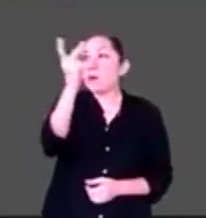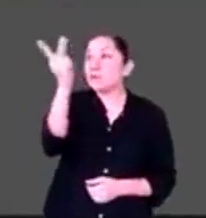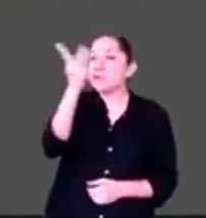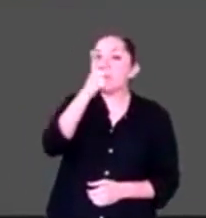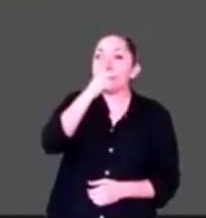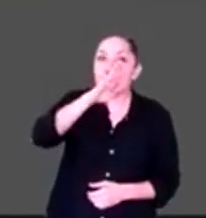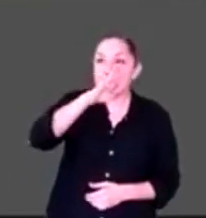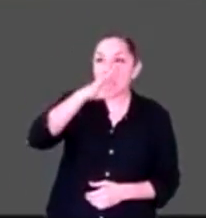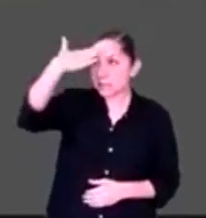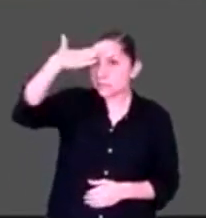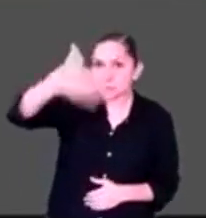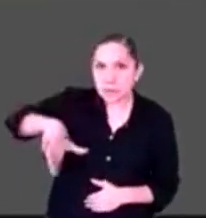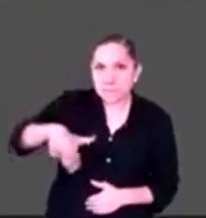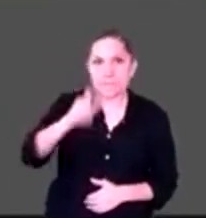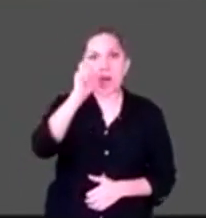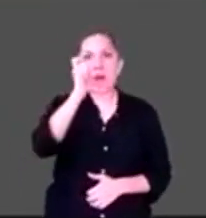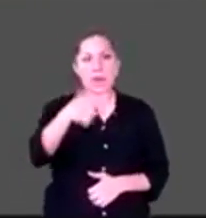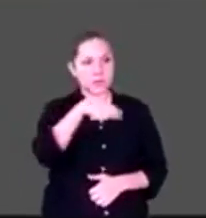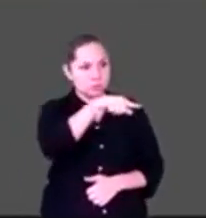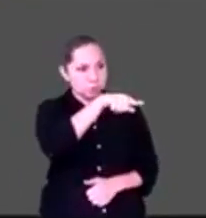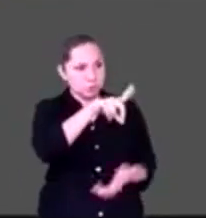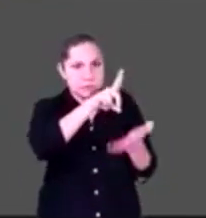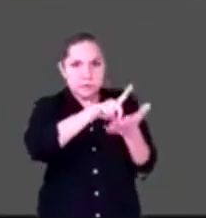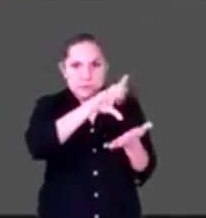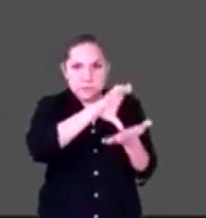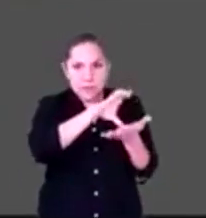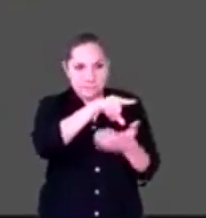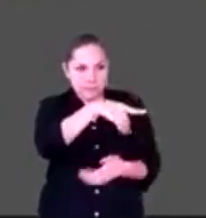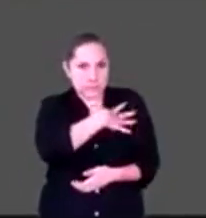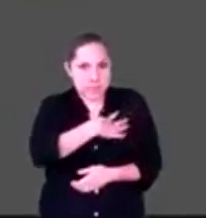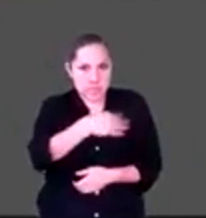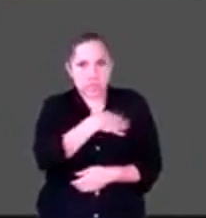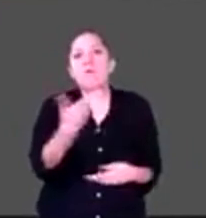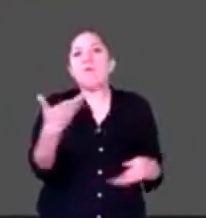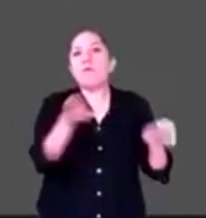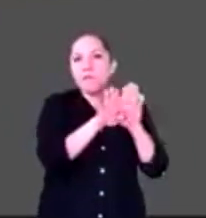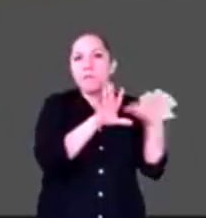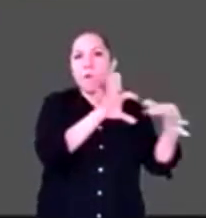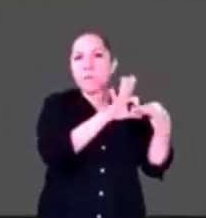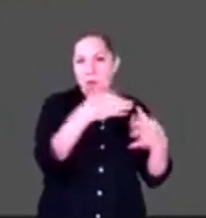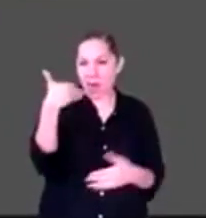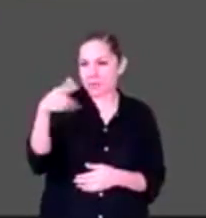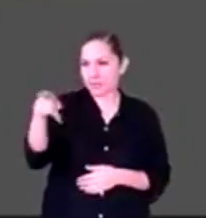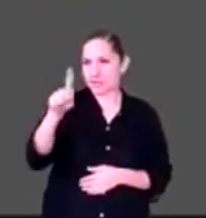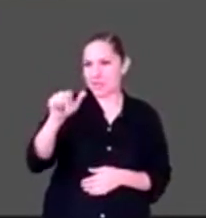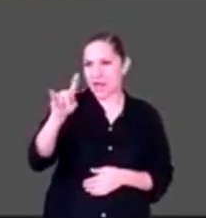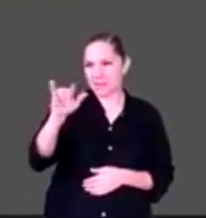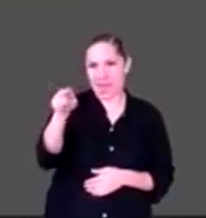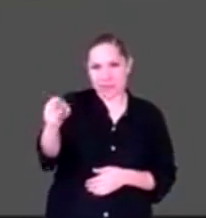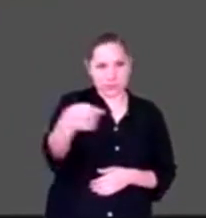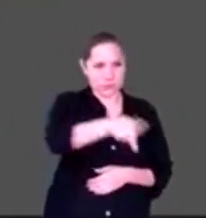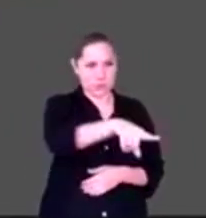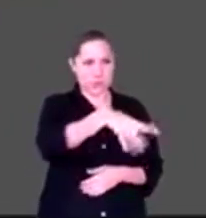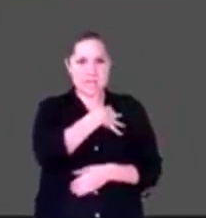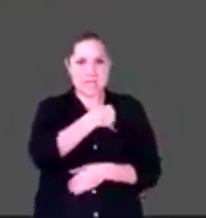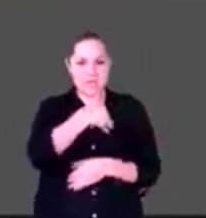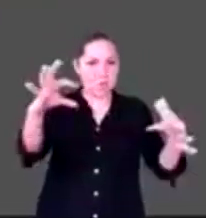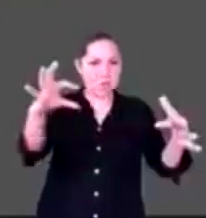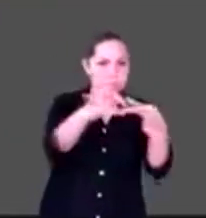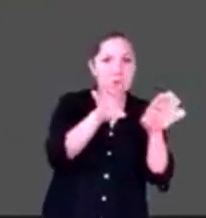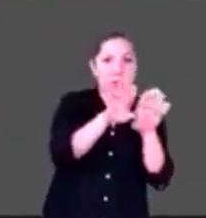Katia. O ¿cómo está trabajando ella con Alan? ¿Cómo trabajaron cada uno de nuestros padres para que nosotros llegáramos a este momento?